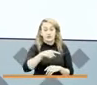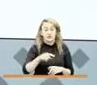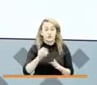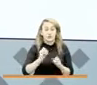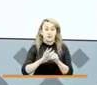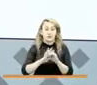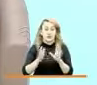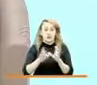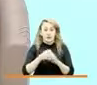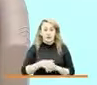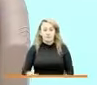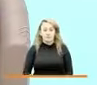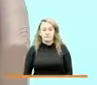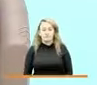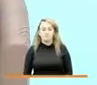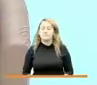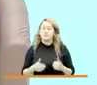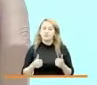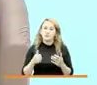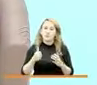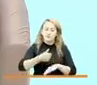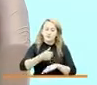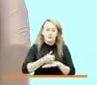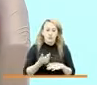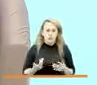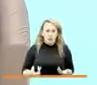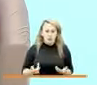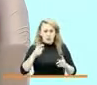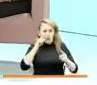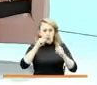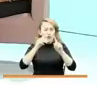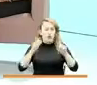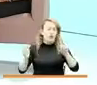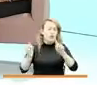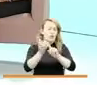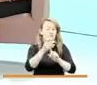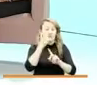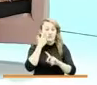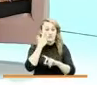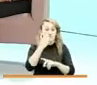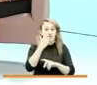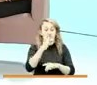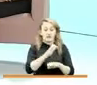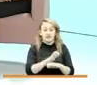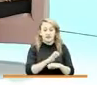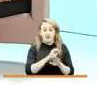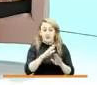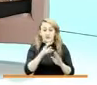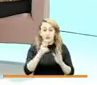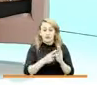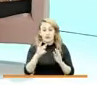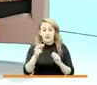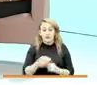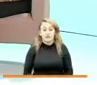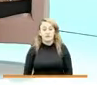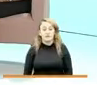Bueno, directora, ¿cuál es el logro más significativo de la entidad durante el año 2020?